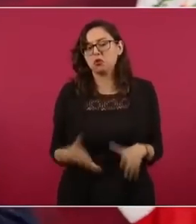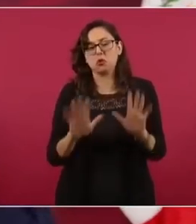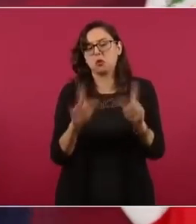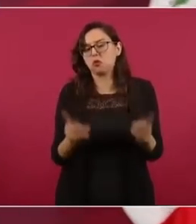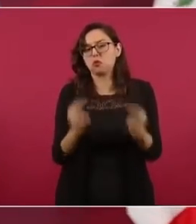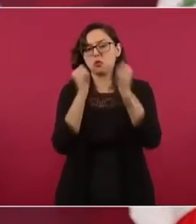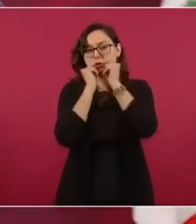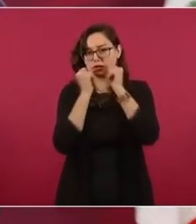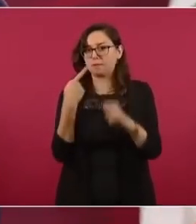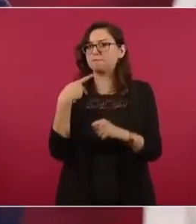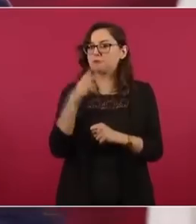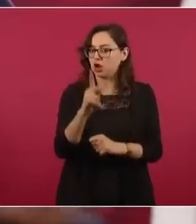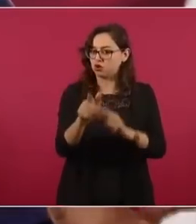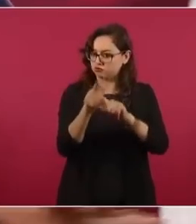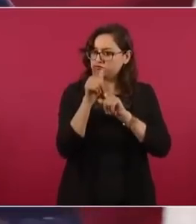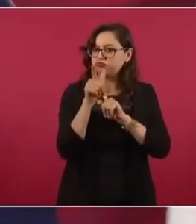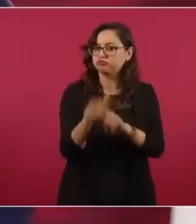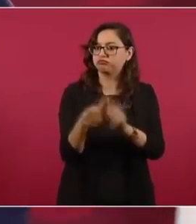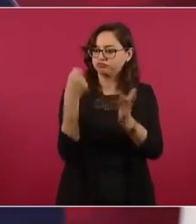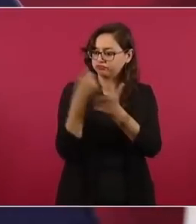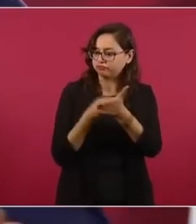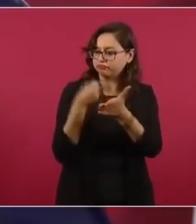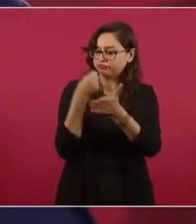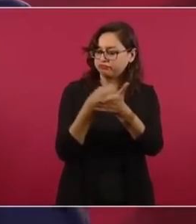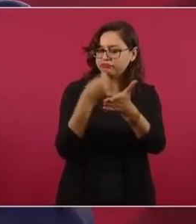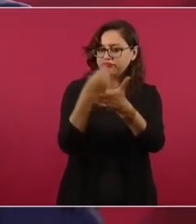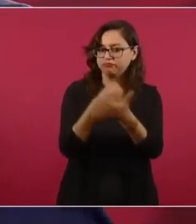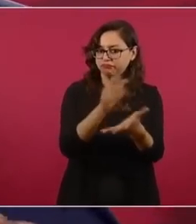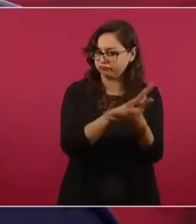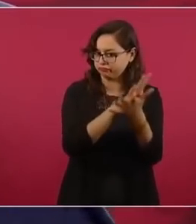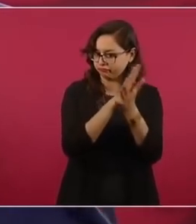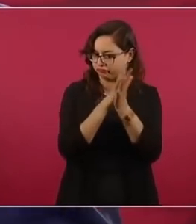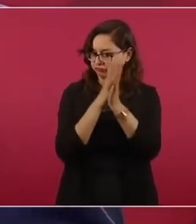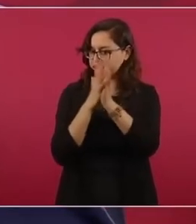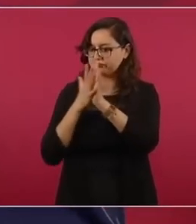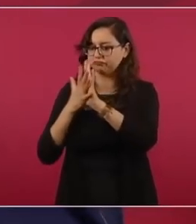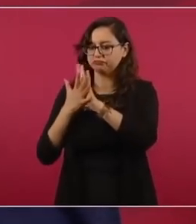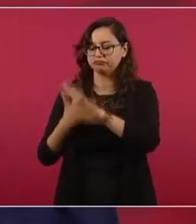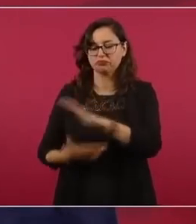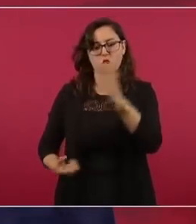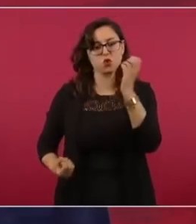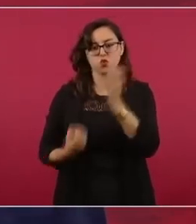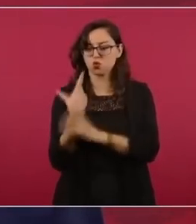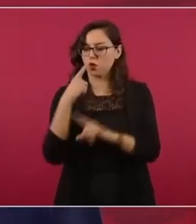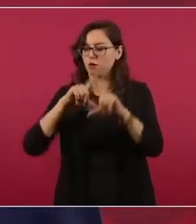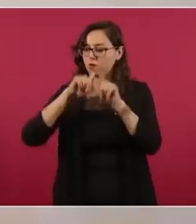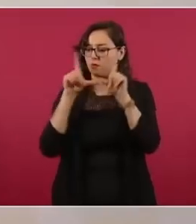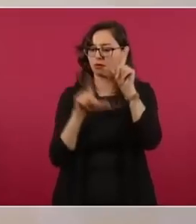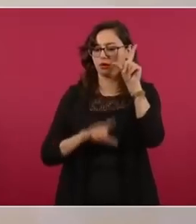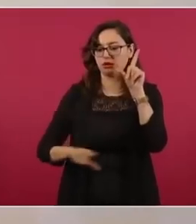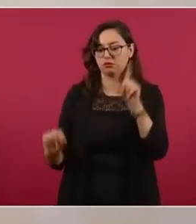y que sea el pueblo del que elija libremente.